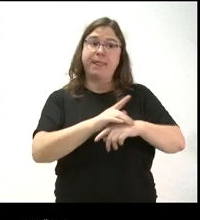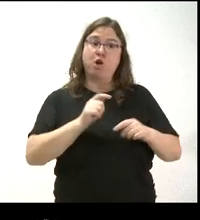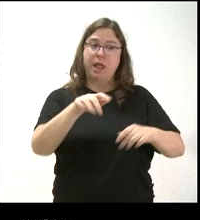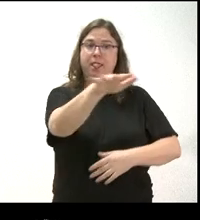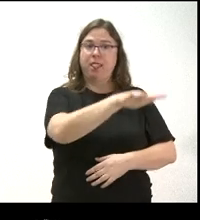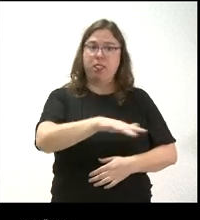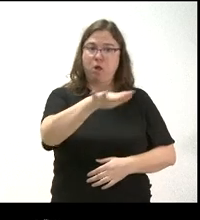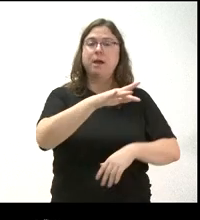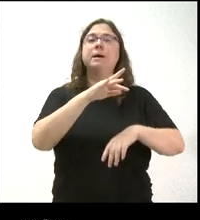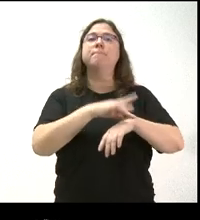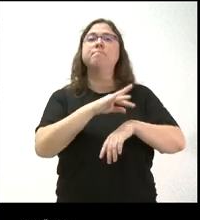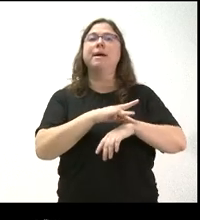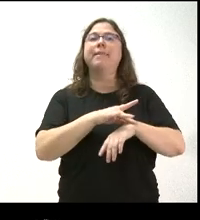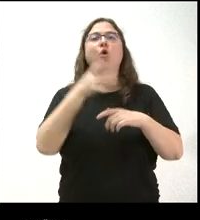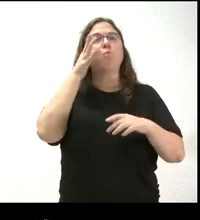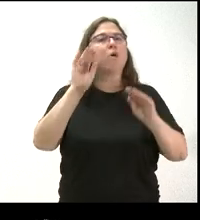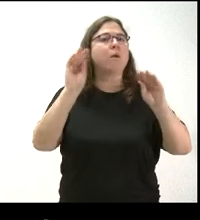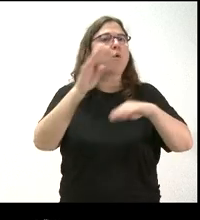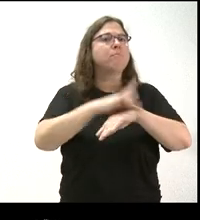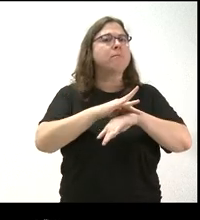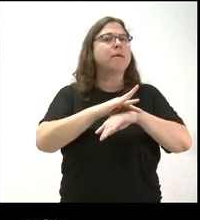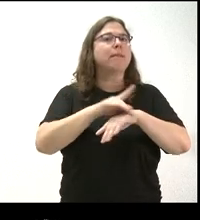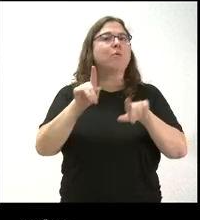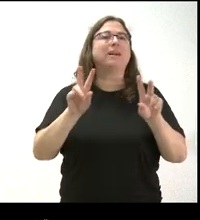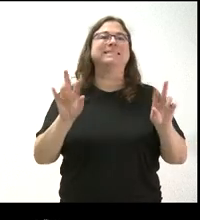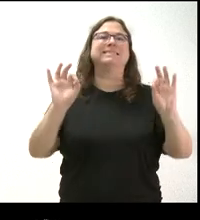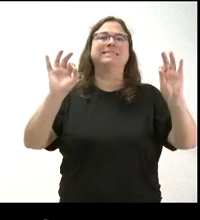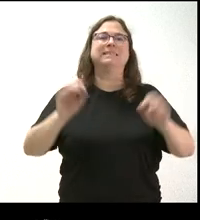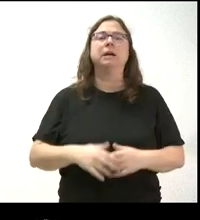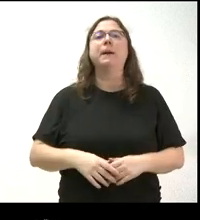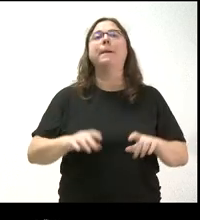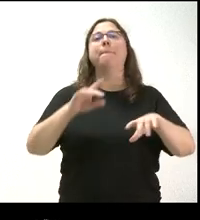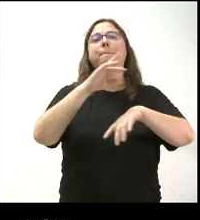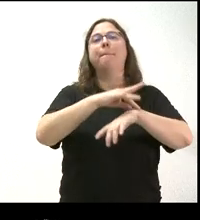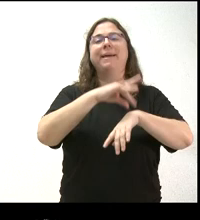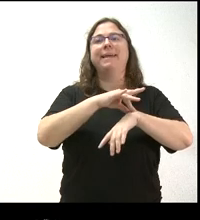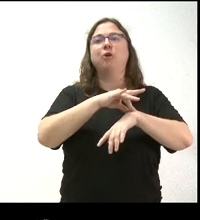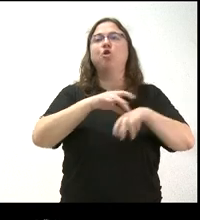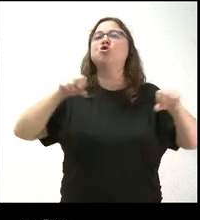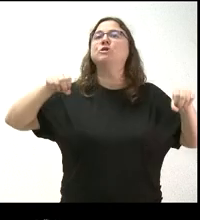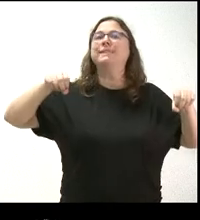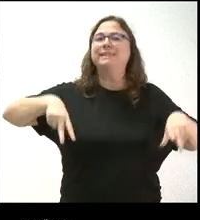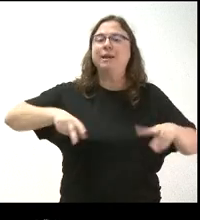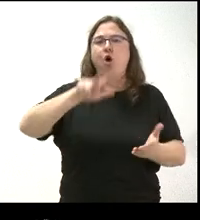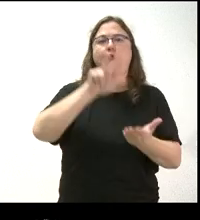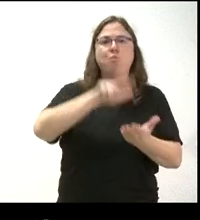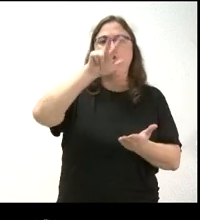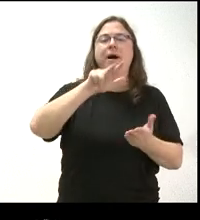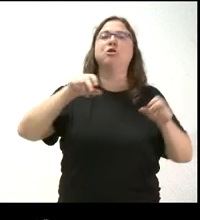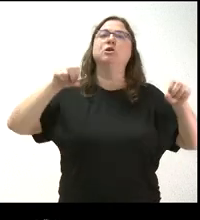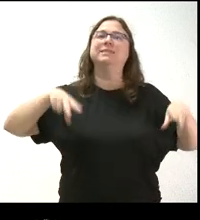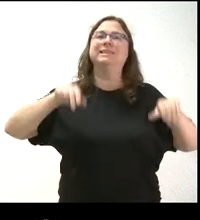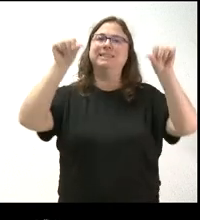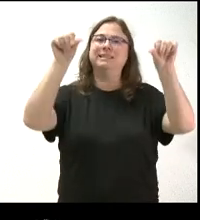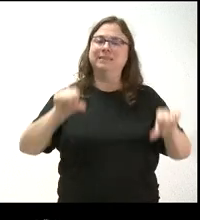zona o a ese pueblo tiene esta particularidad, que es un médico sin la homologación o sin el título